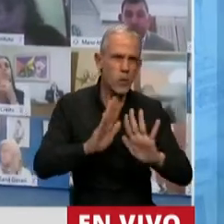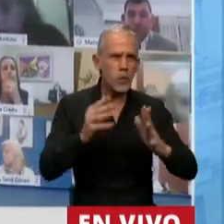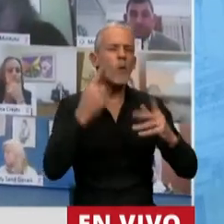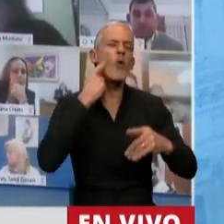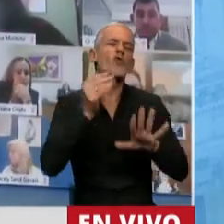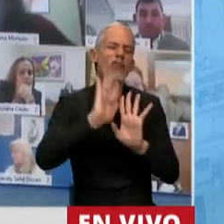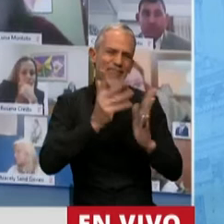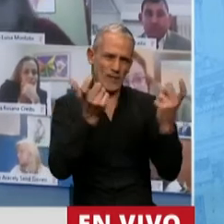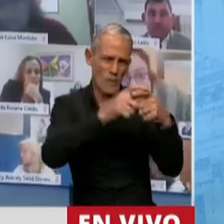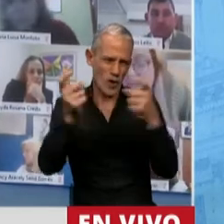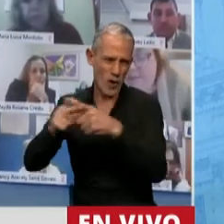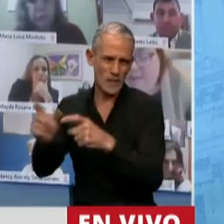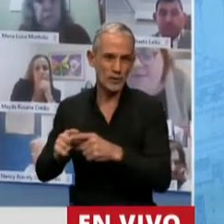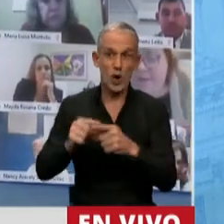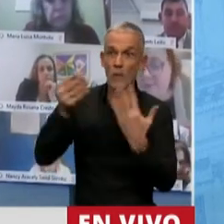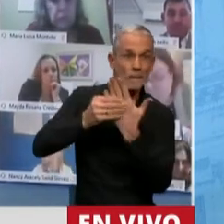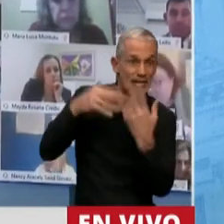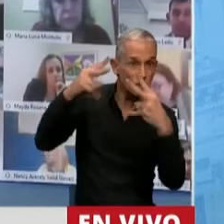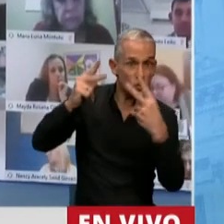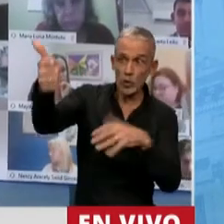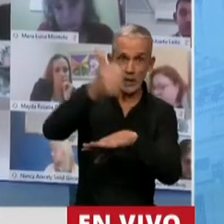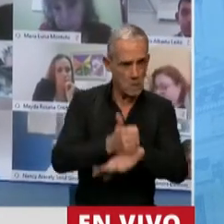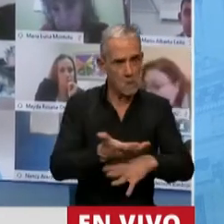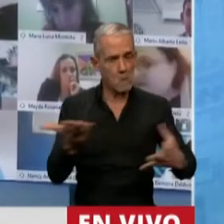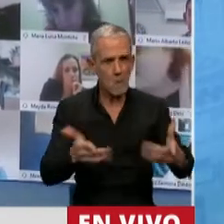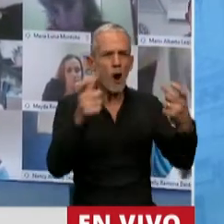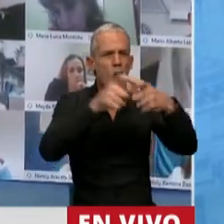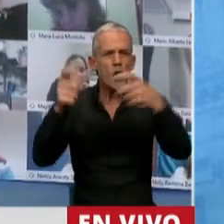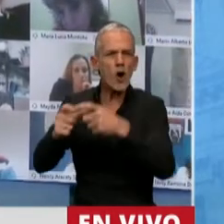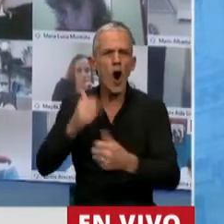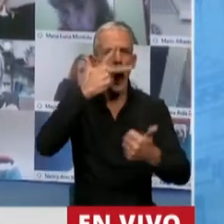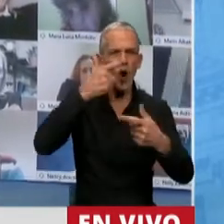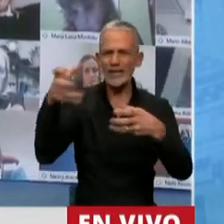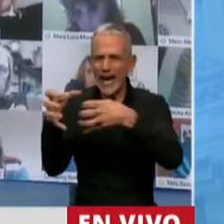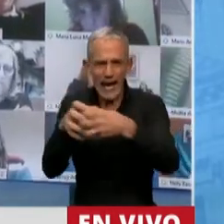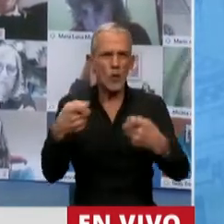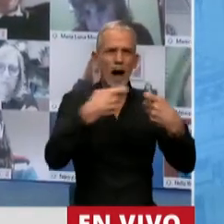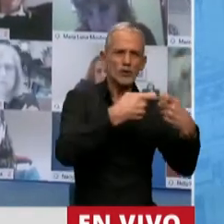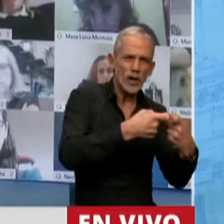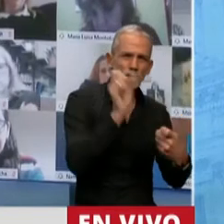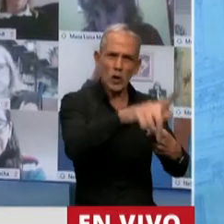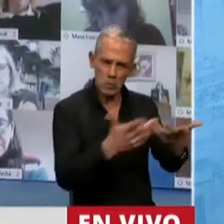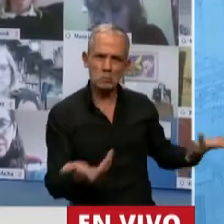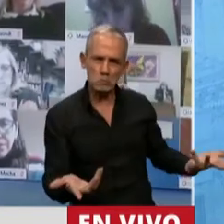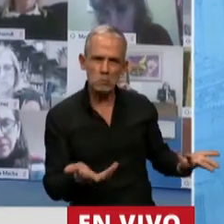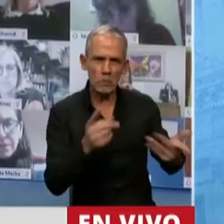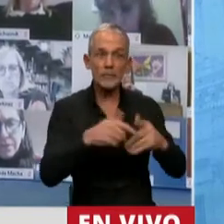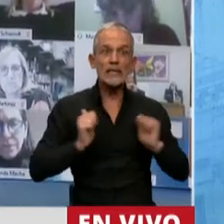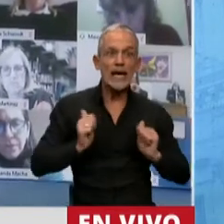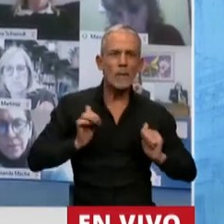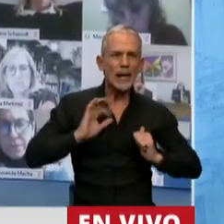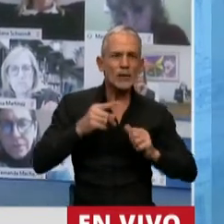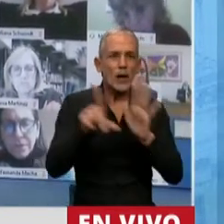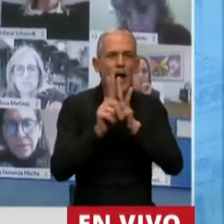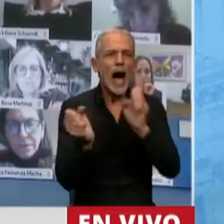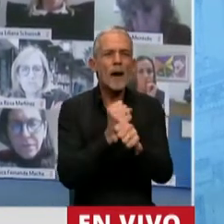días en las comisiones, con el ministro del área, con las cámaras, con los hoteleros, con todos los que están involucrados y que están esperando que sancionemos esa